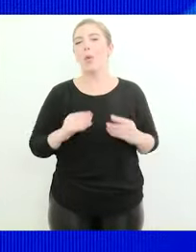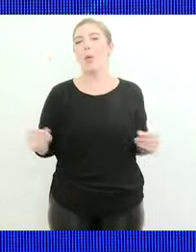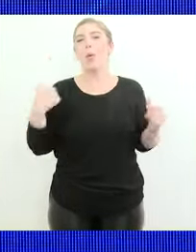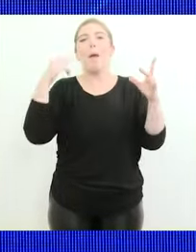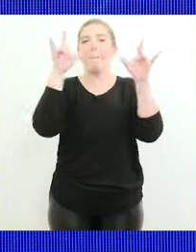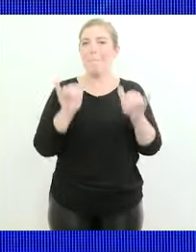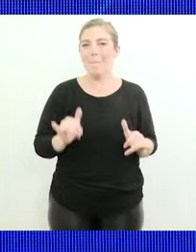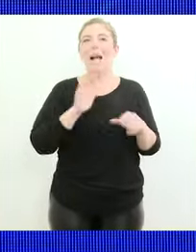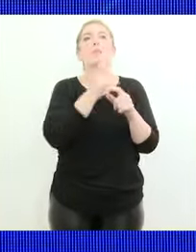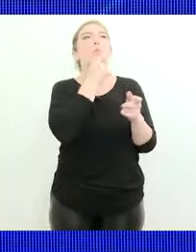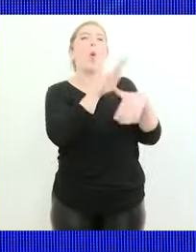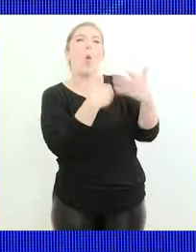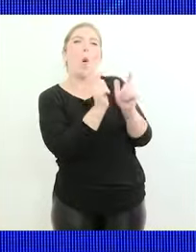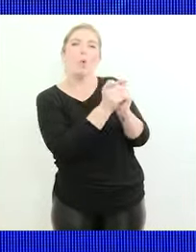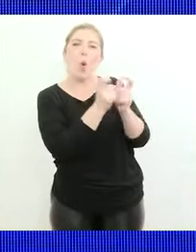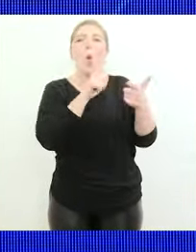desenchufa.